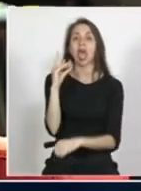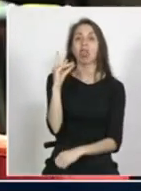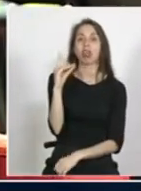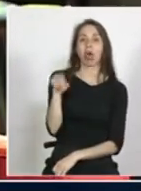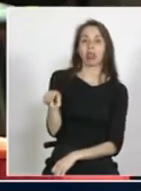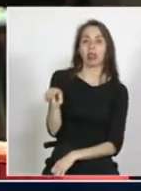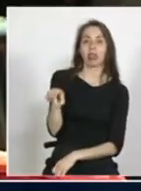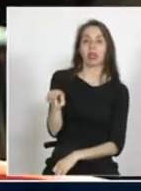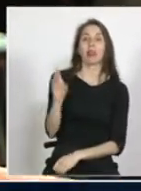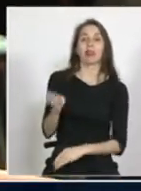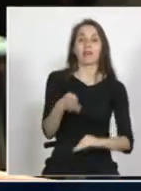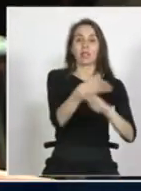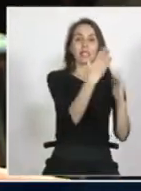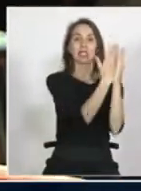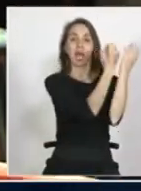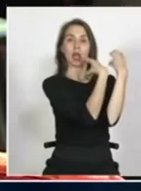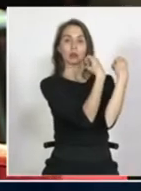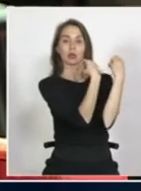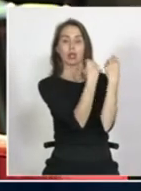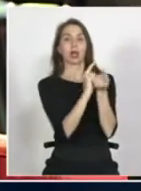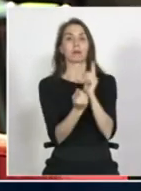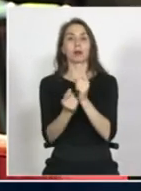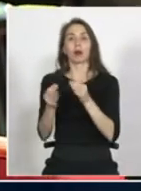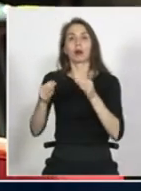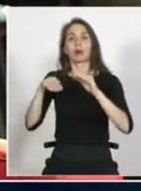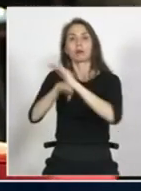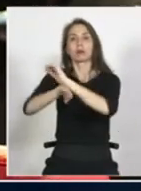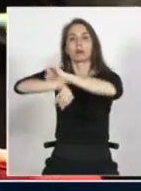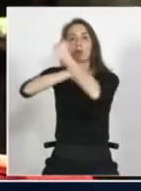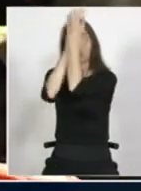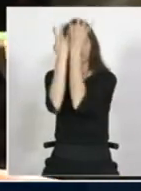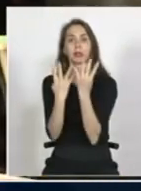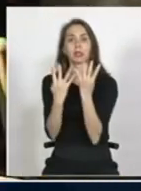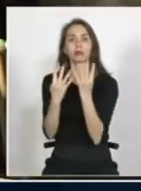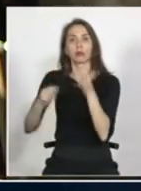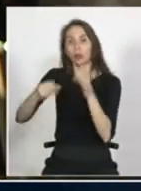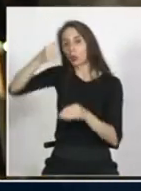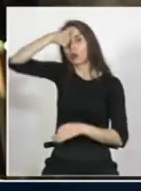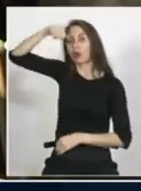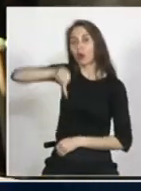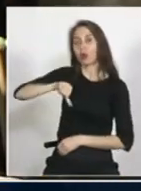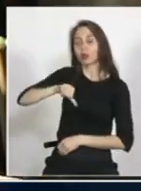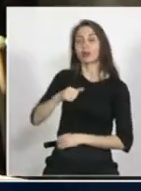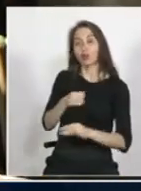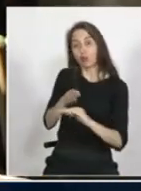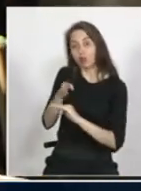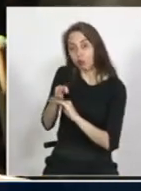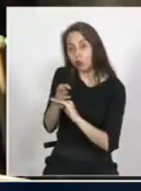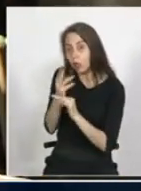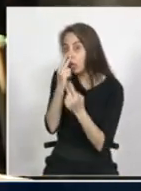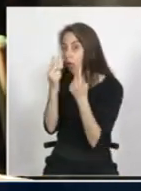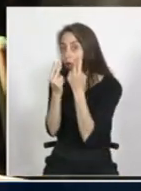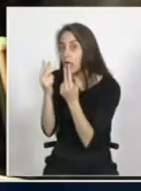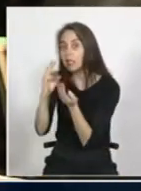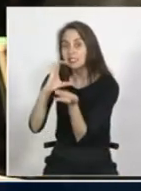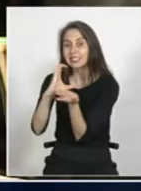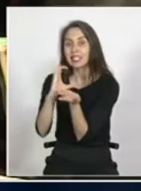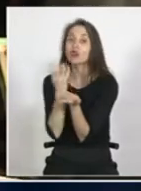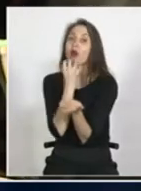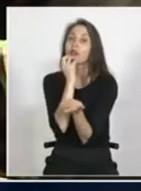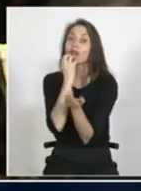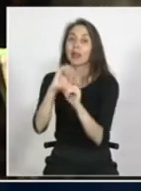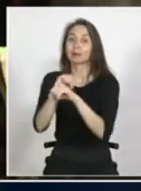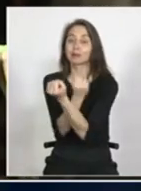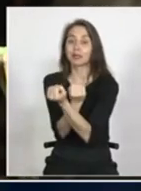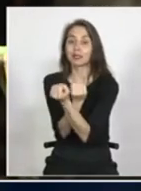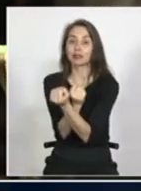debiesen estar educando pero están cumpliendo una condena privativa de libertad. Y conocí ese centro más allá de lo que se le